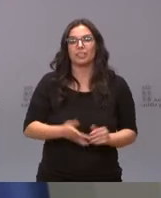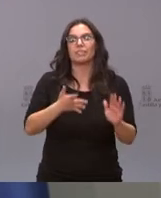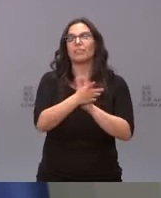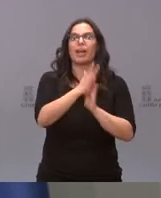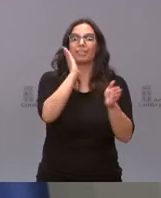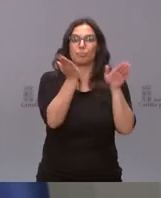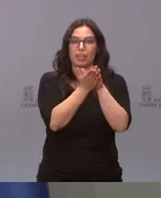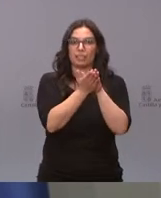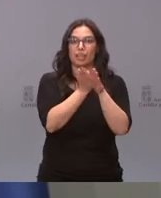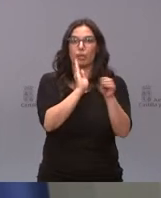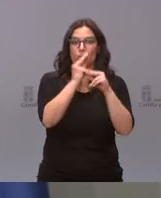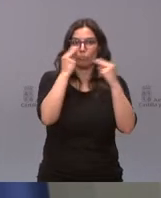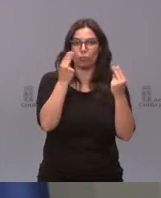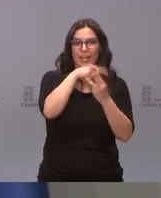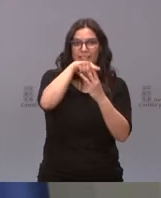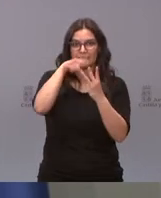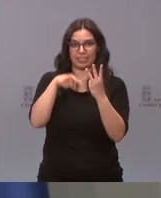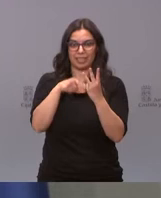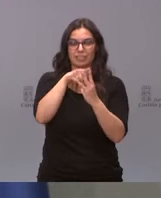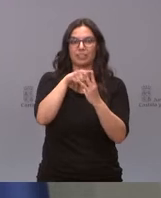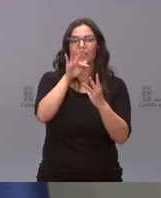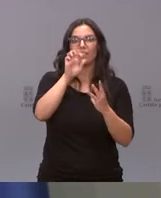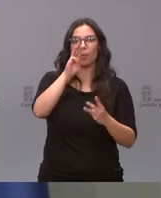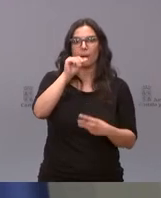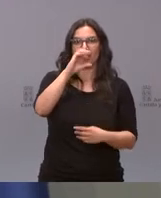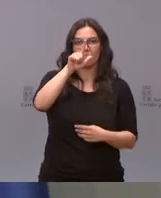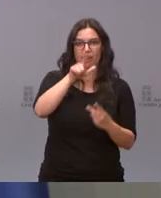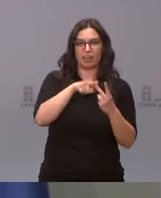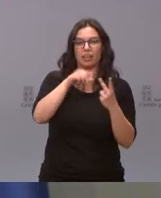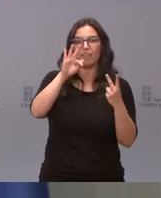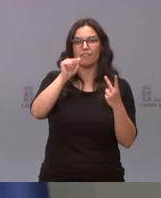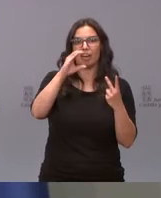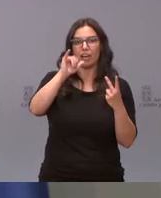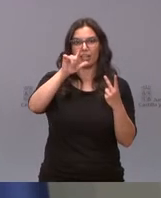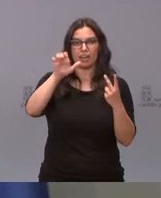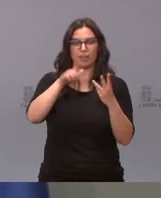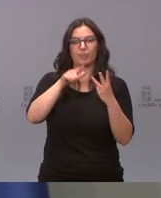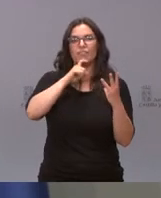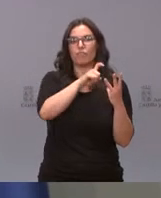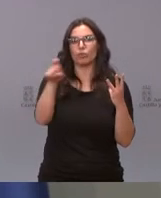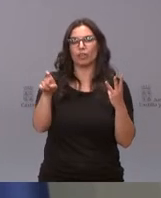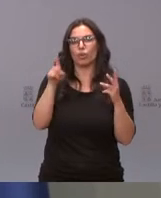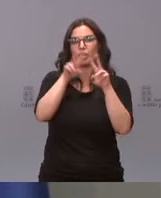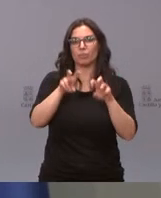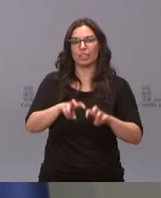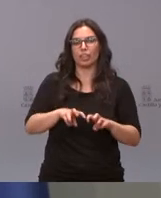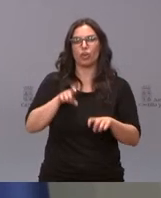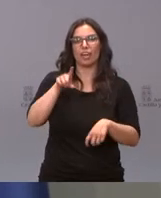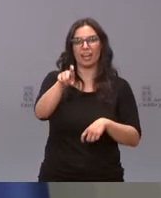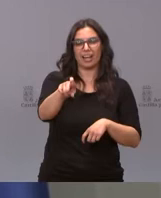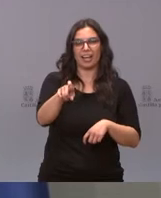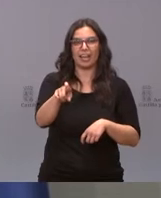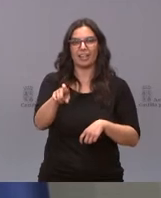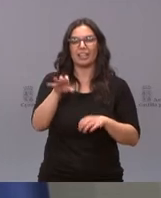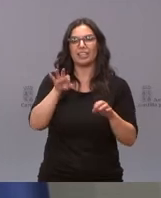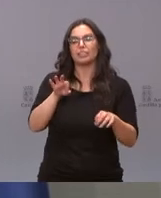de ayudas públicas que tienen como receptores a Fepacil, a Facaile y a la Fundación de Investigación del Cáncer de la